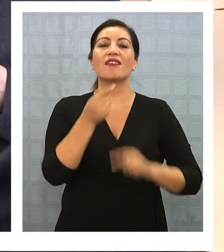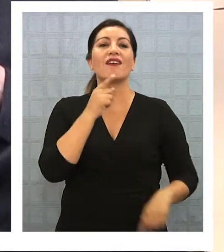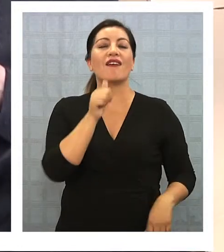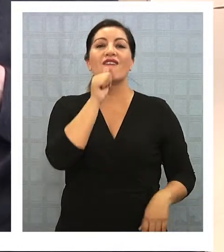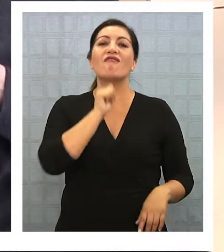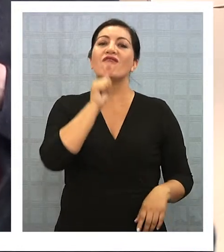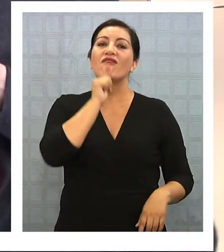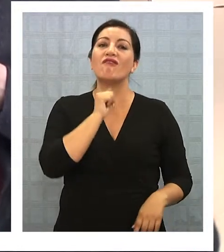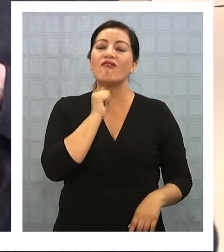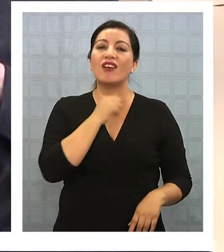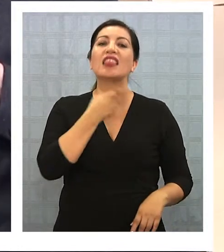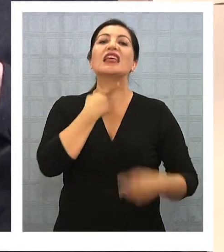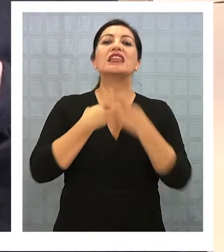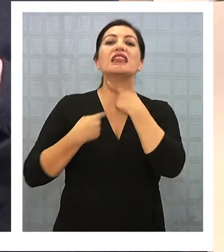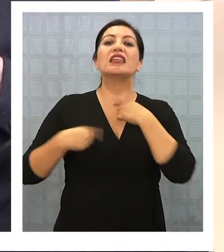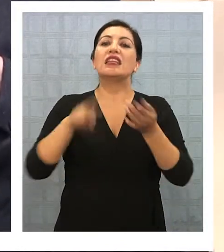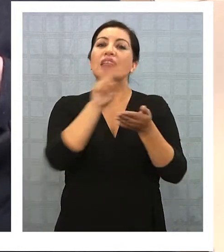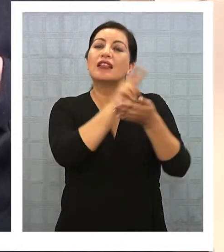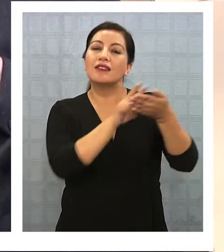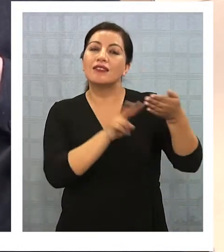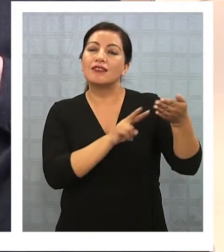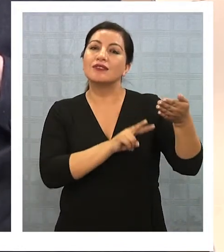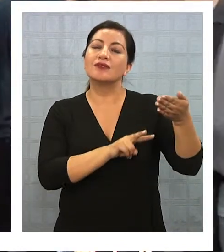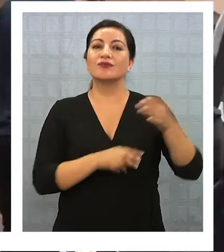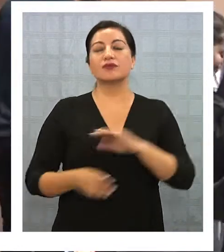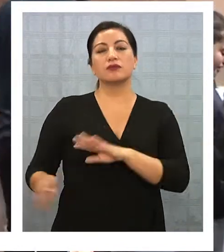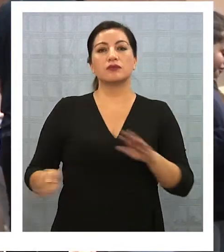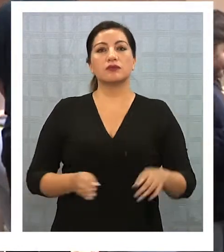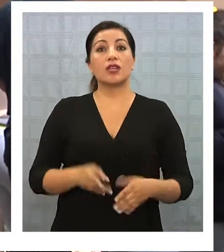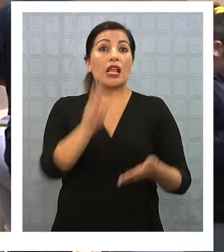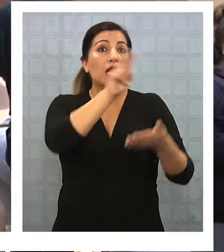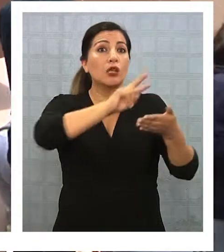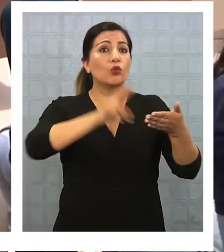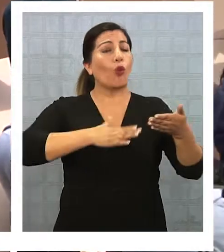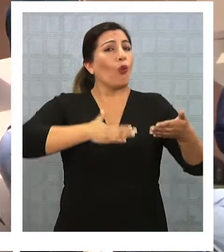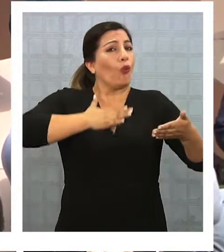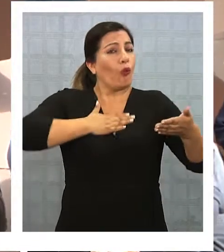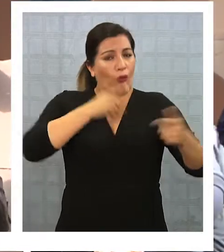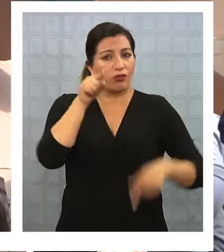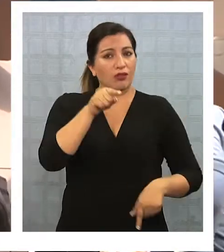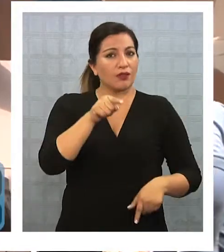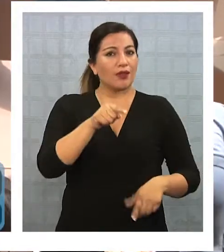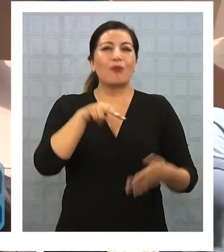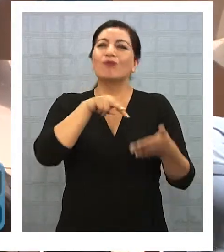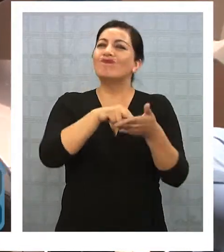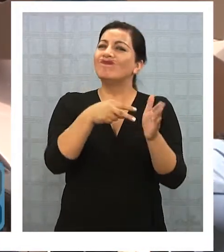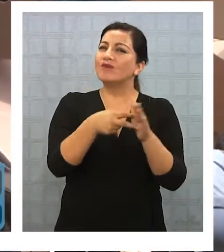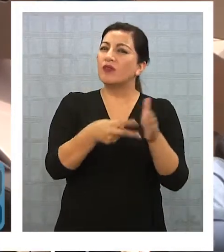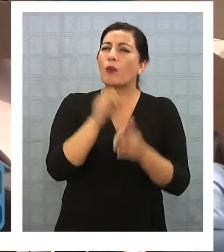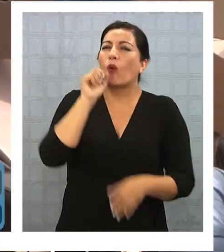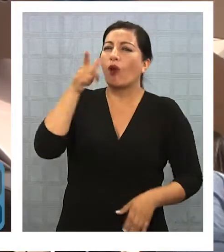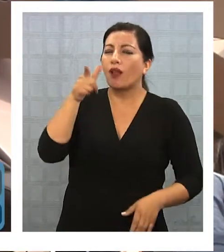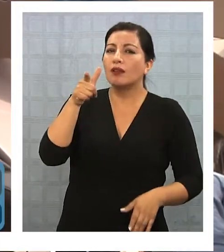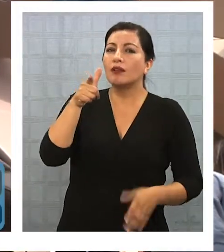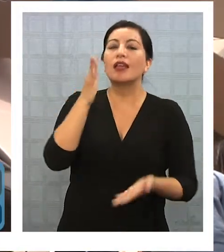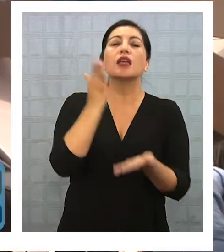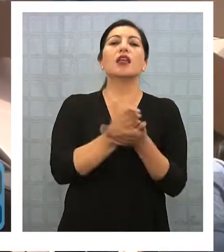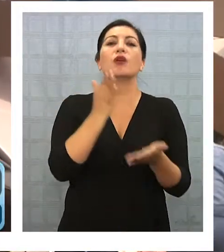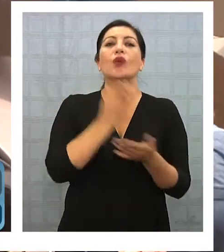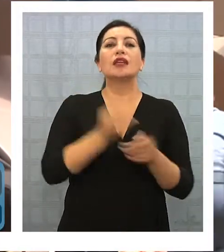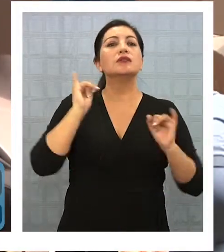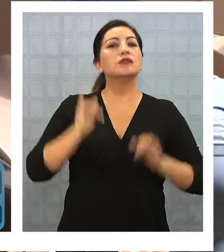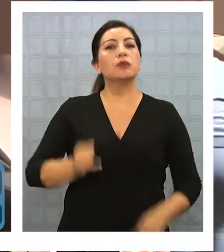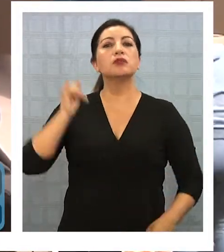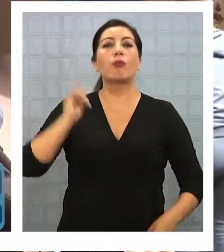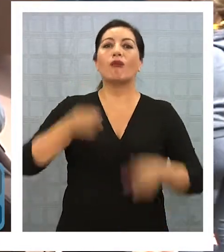tienen los niños y los jóvenes en las letras. La lectura es un placer. El problema es que el colegio lo dan como una